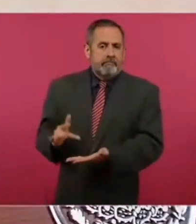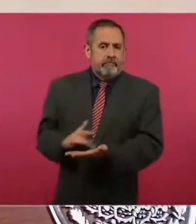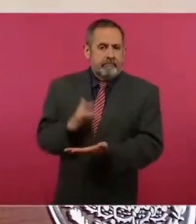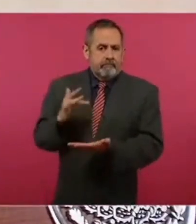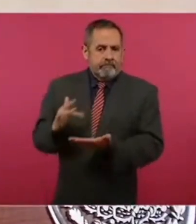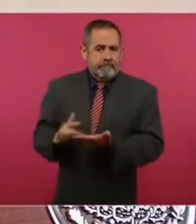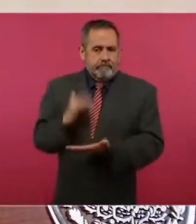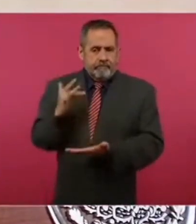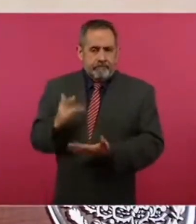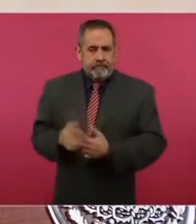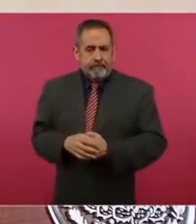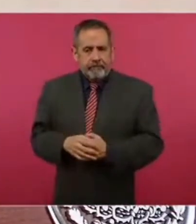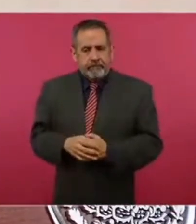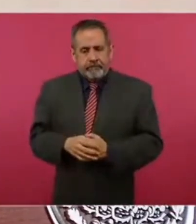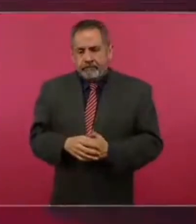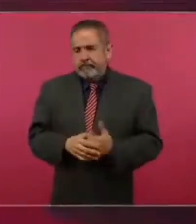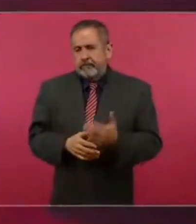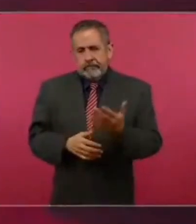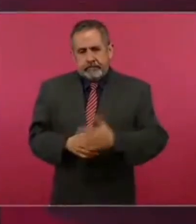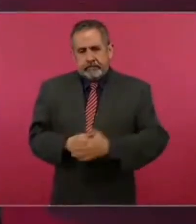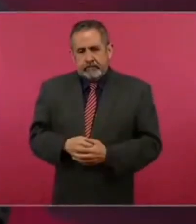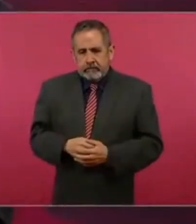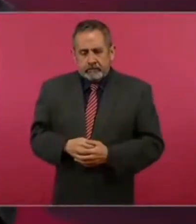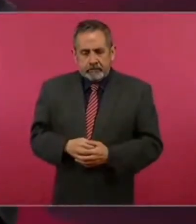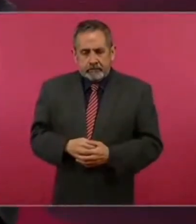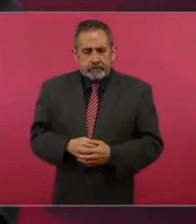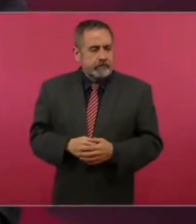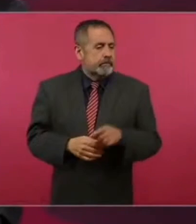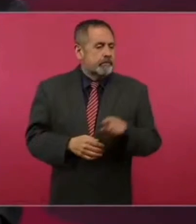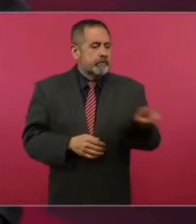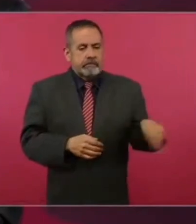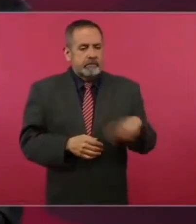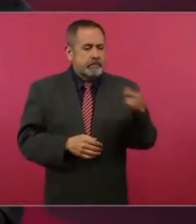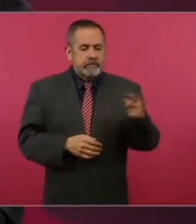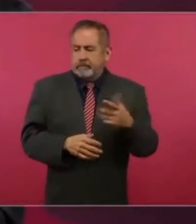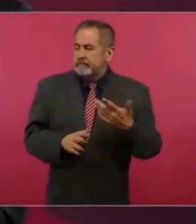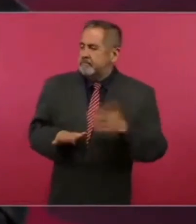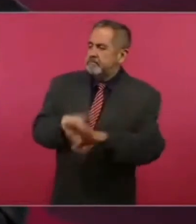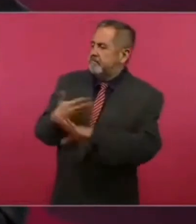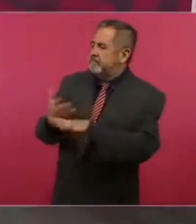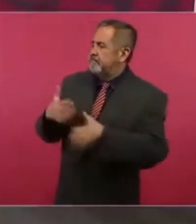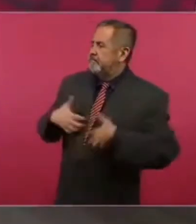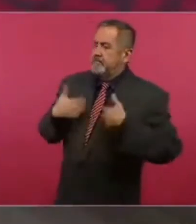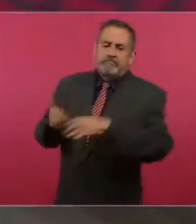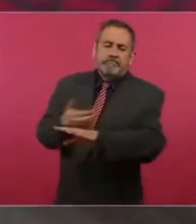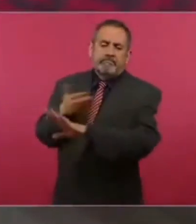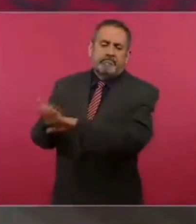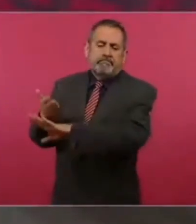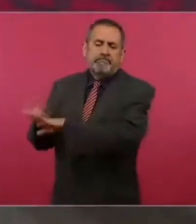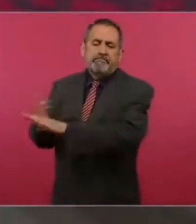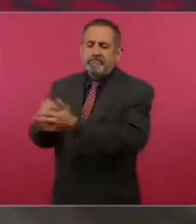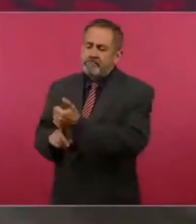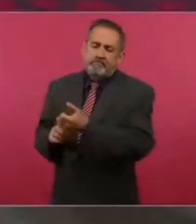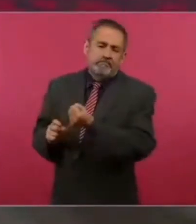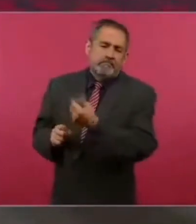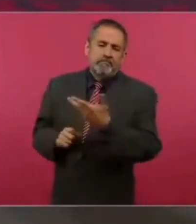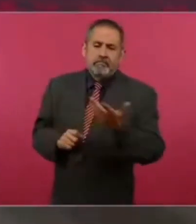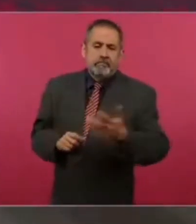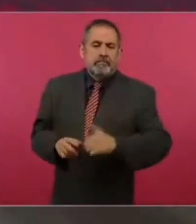Entonces, no es novedad que ellos estén en contra y que si existen